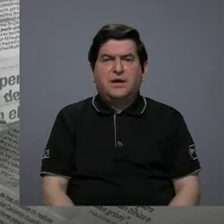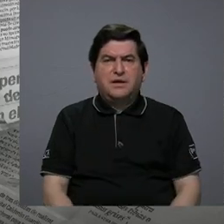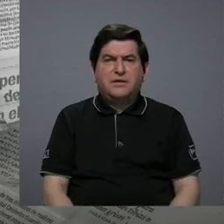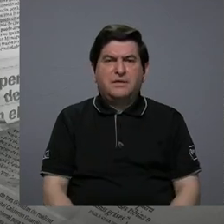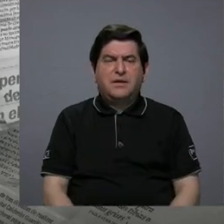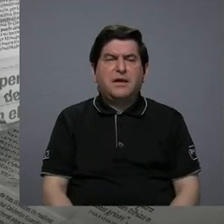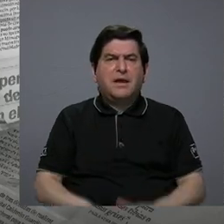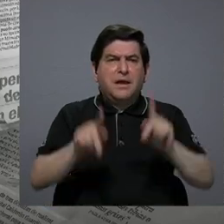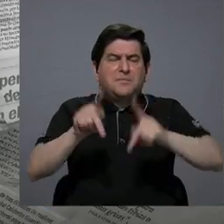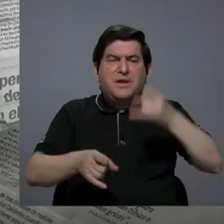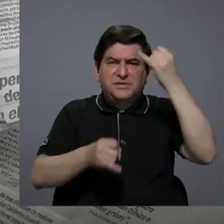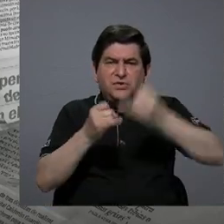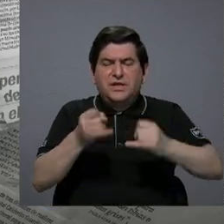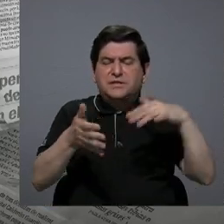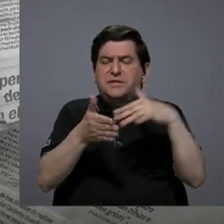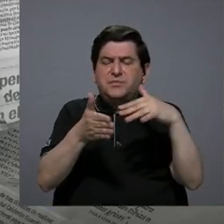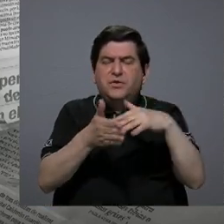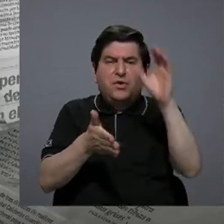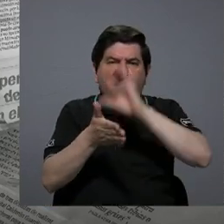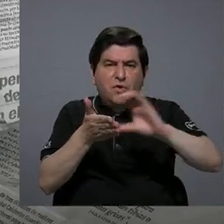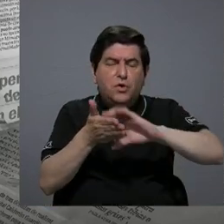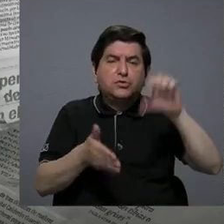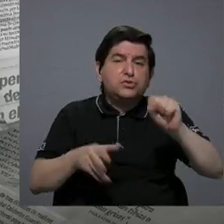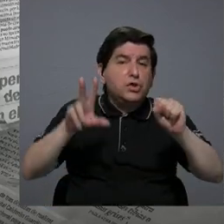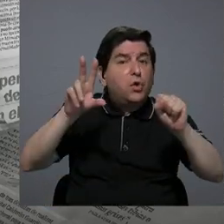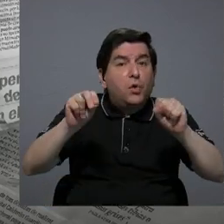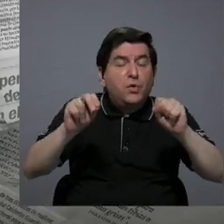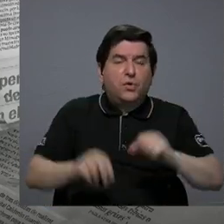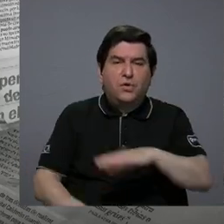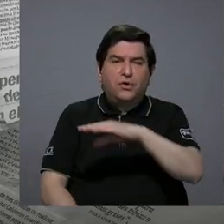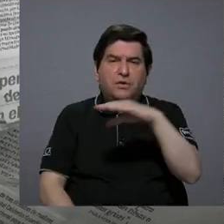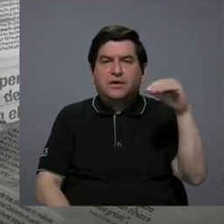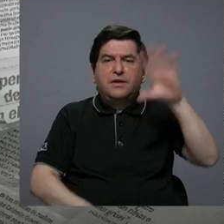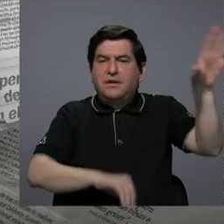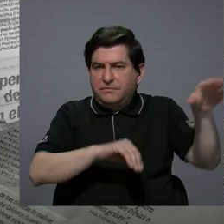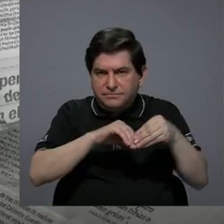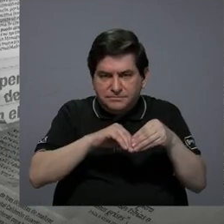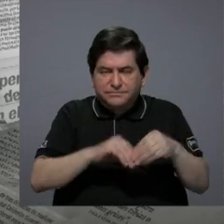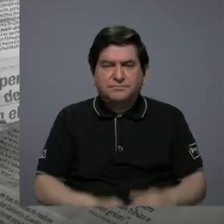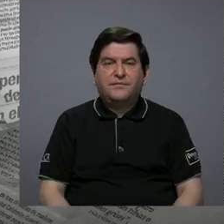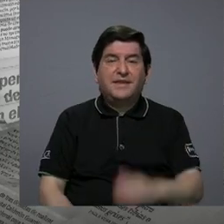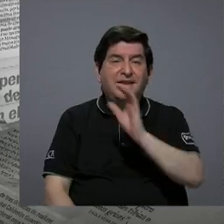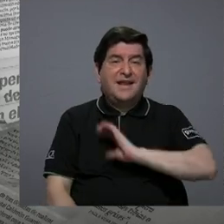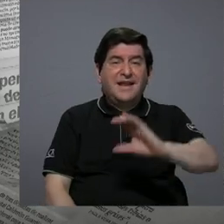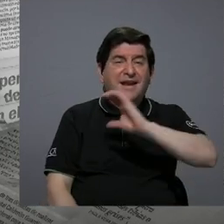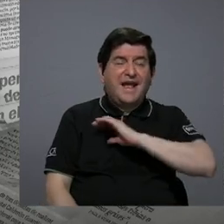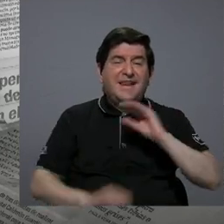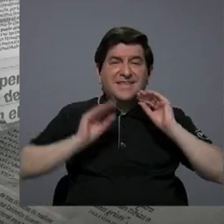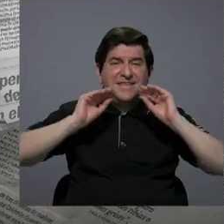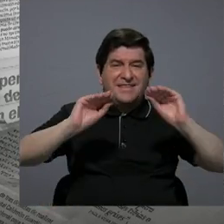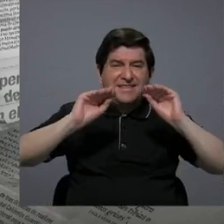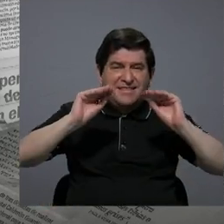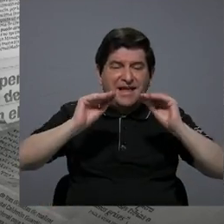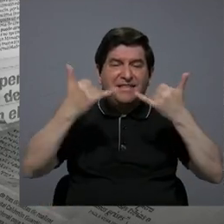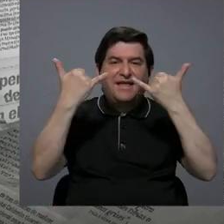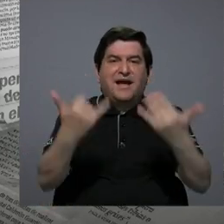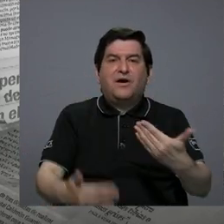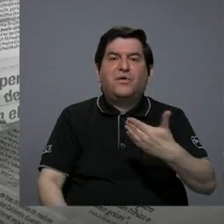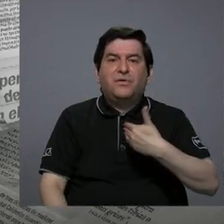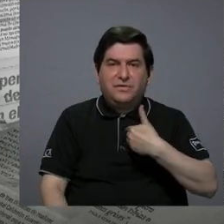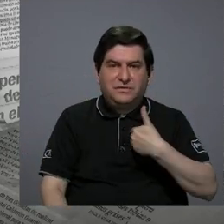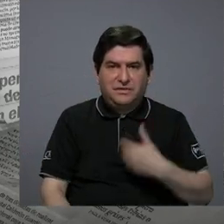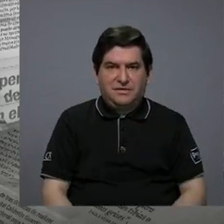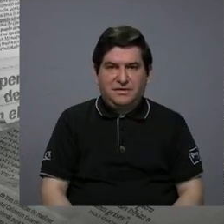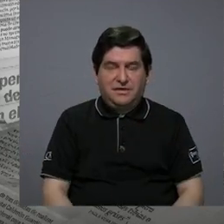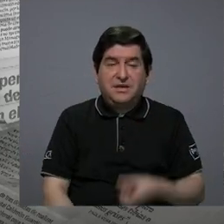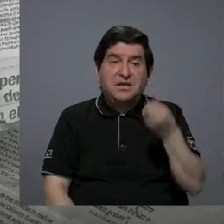terminó la secundaria, quién no la terminó y además de eso en la calidad de la educación que están recibiendo lo que